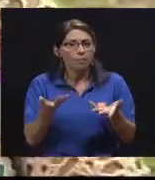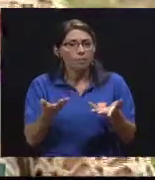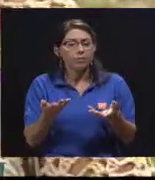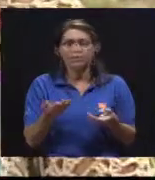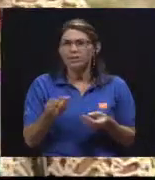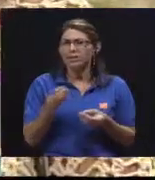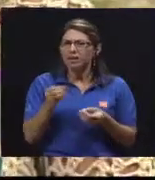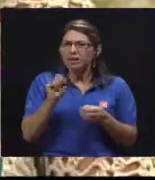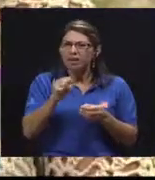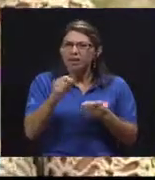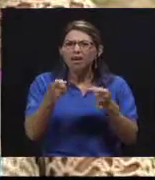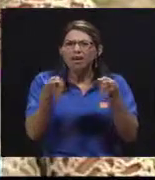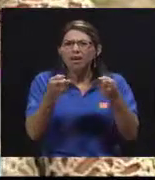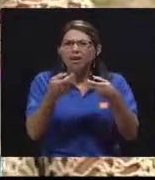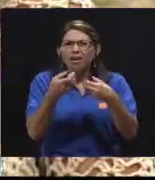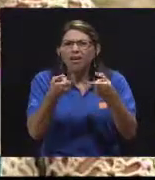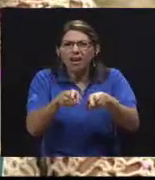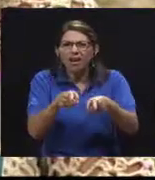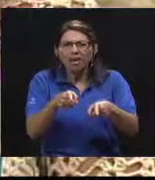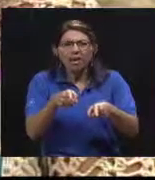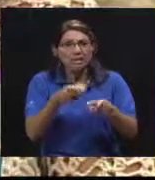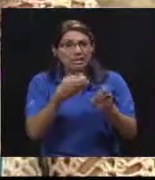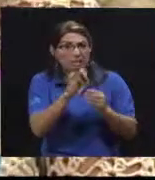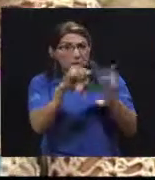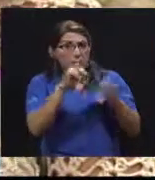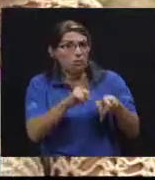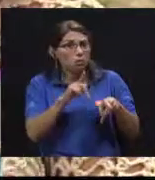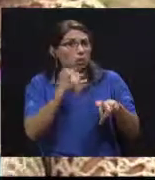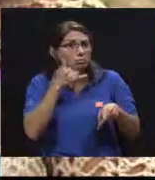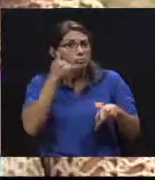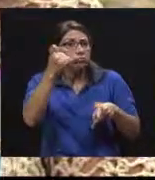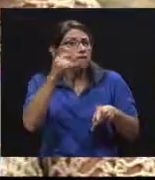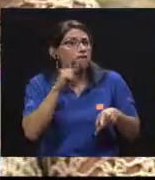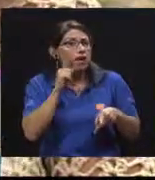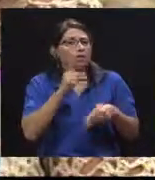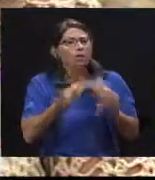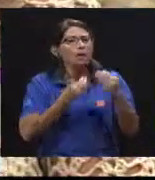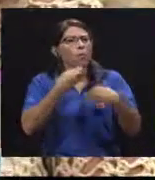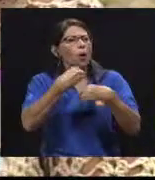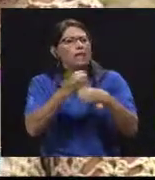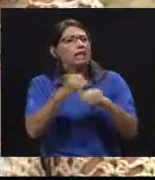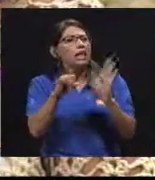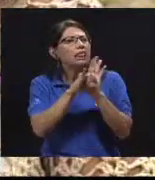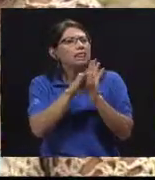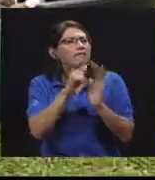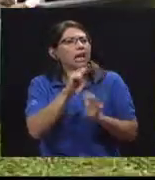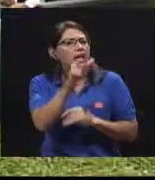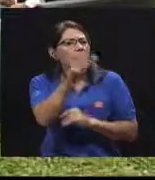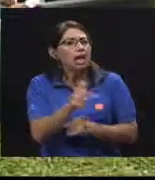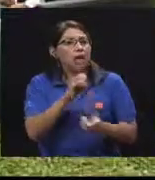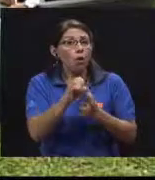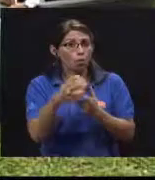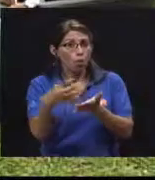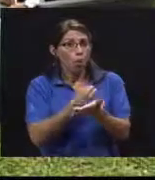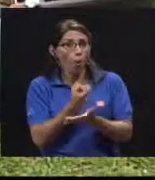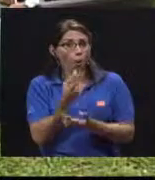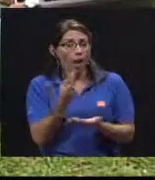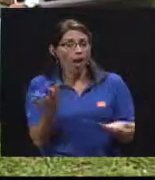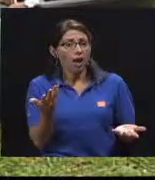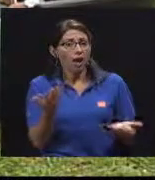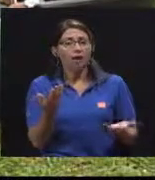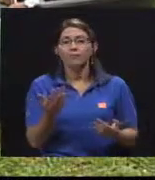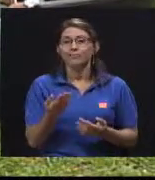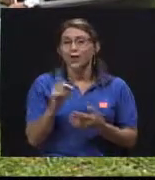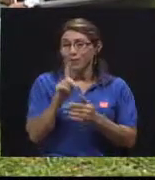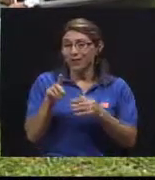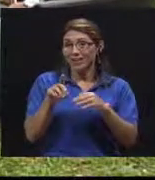porque ¿qué hacen en esos casos? ¿Se cobrará la llamada? ¿Quién se identifica? La persona que hace esa llamada. ¿Cómo es la dinámica? Bueno, hay que considerar que en